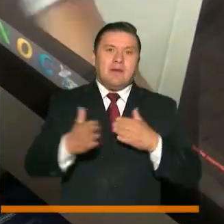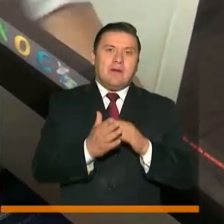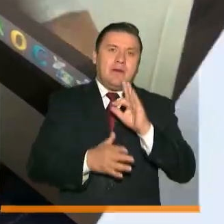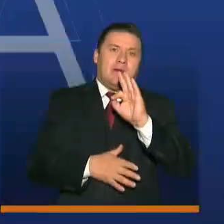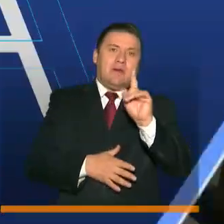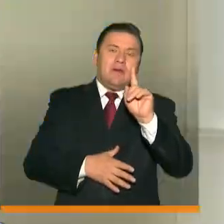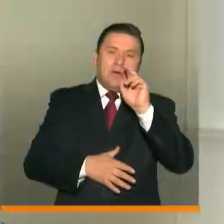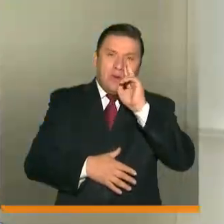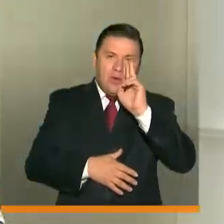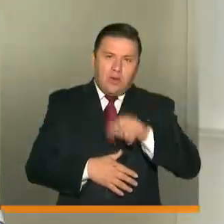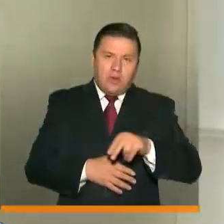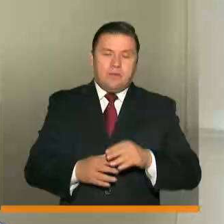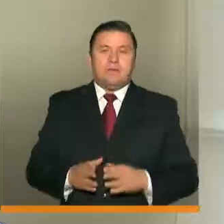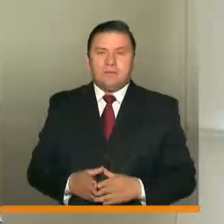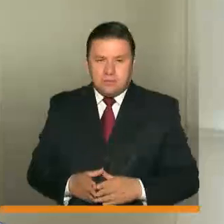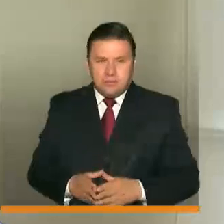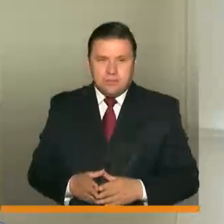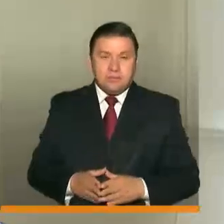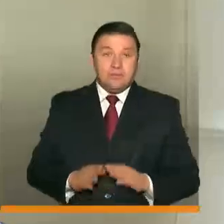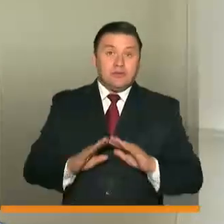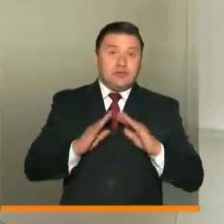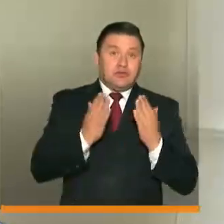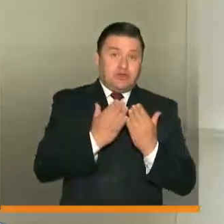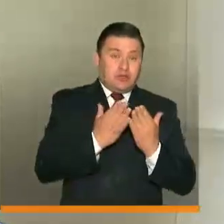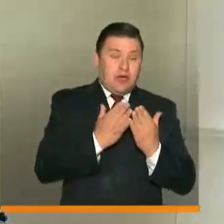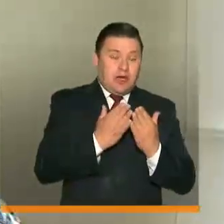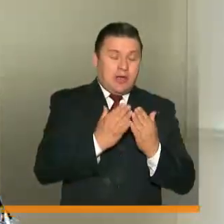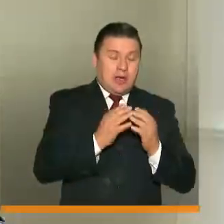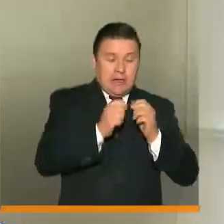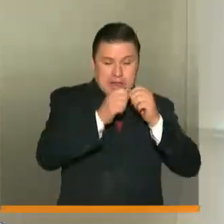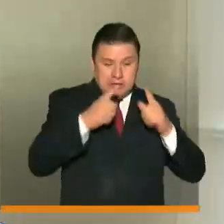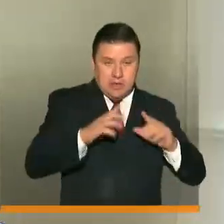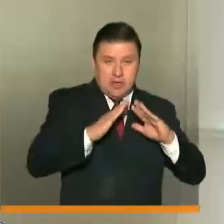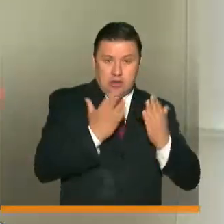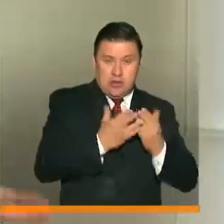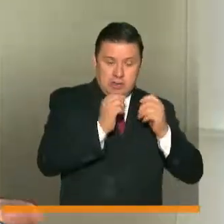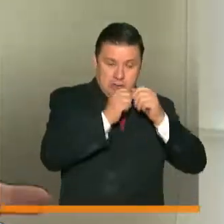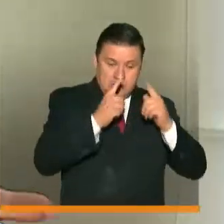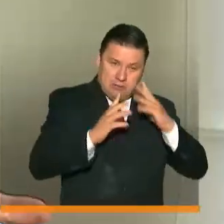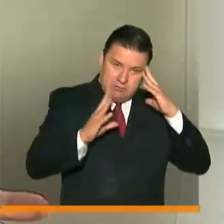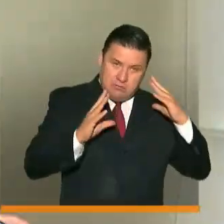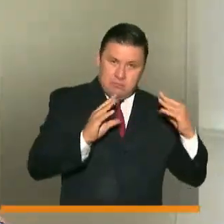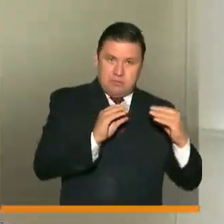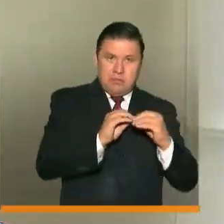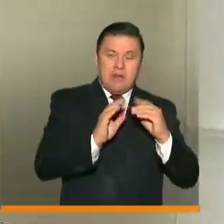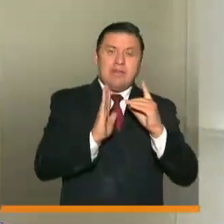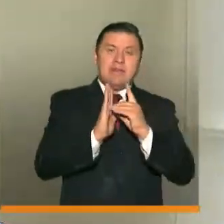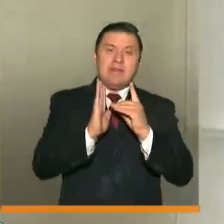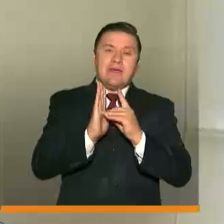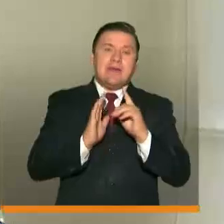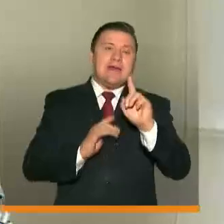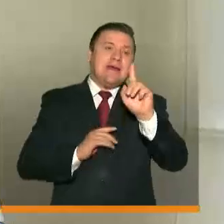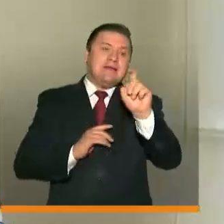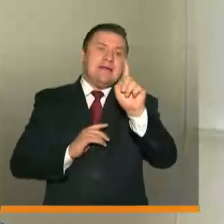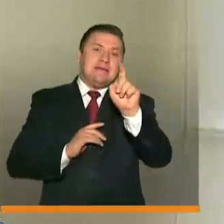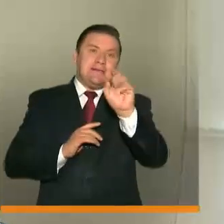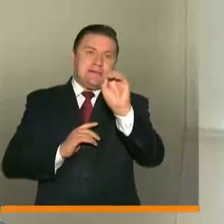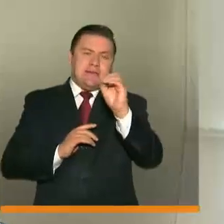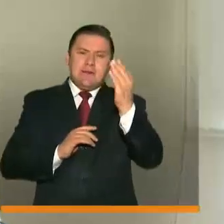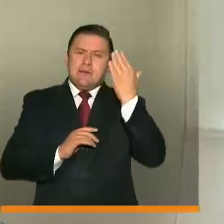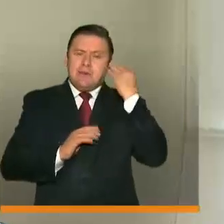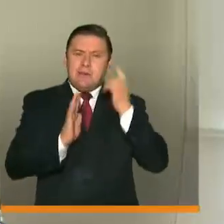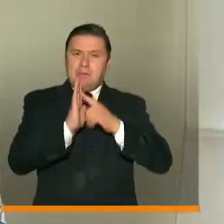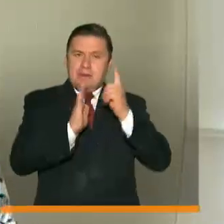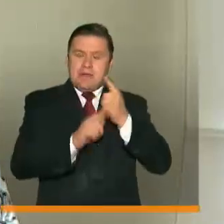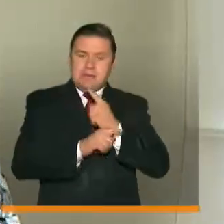31 de julio. Inicio por colegios públicos. En colegios públicos, acorde además al decreto 660 que emitimos la